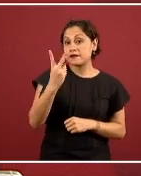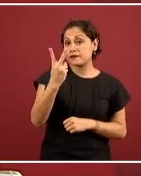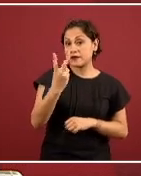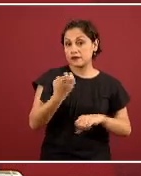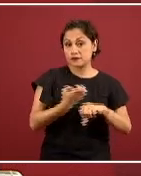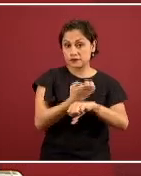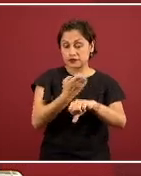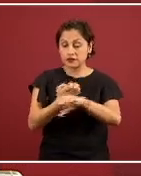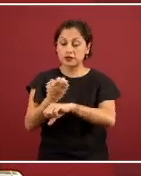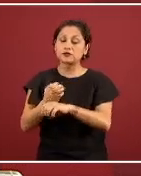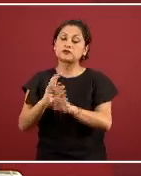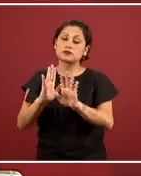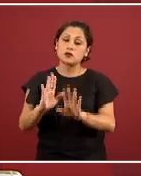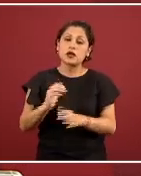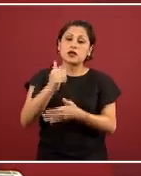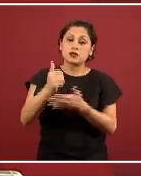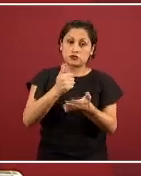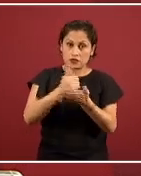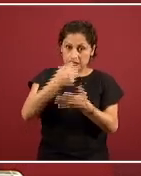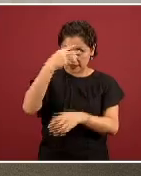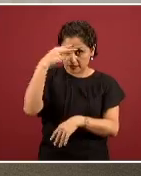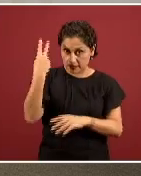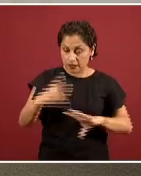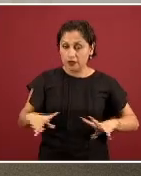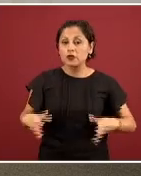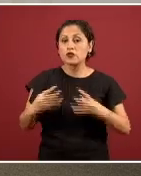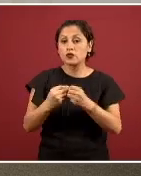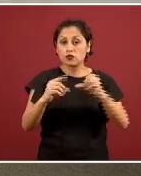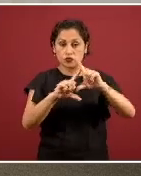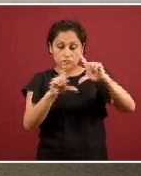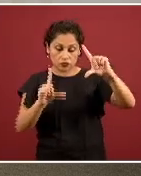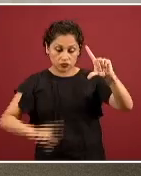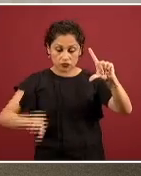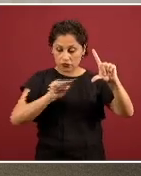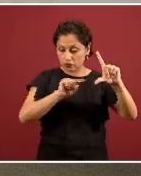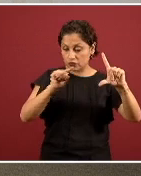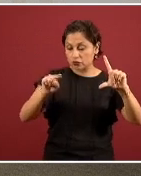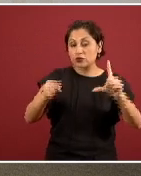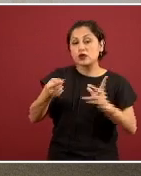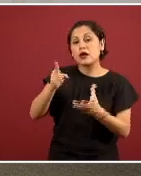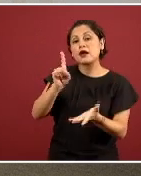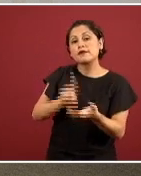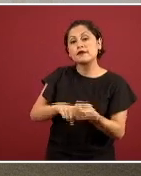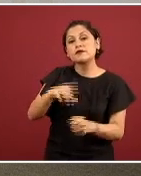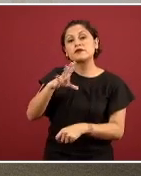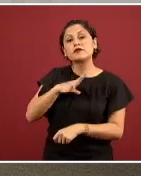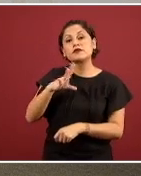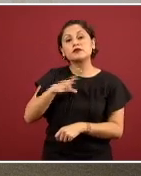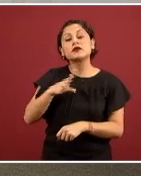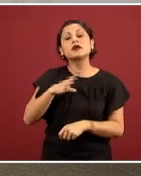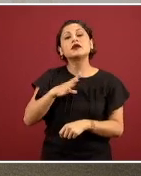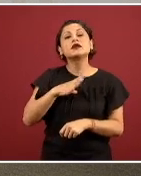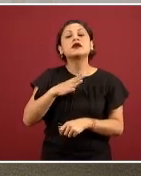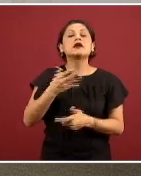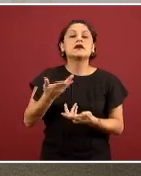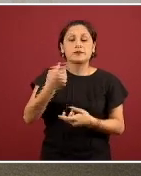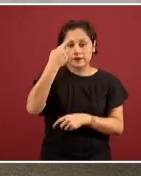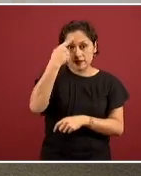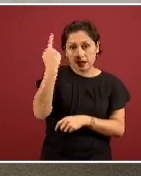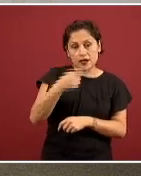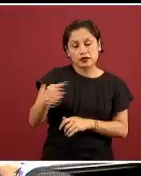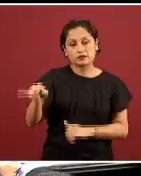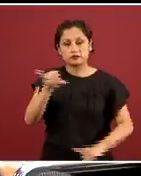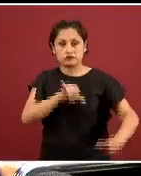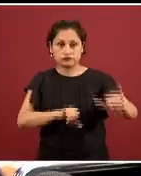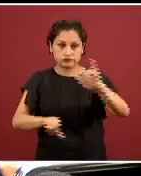y la Ciudad de México tienen un laboratorio estatal de salud pública y en este laboratorio se pueden realizar las